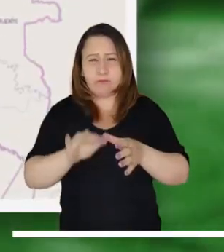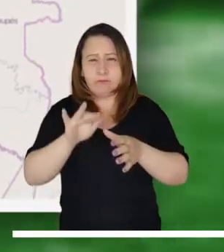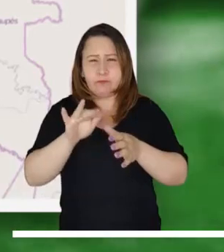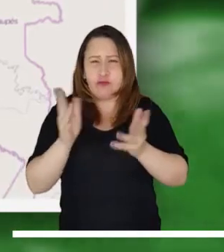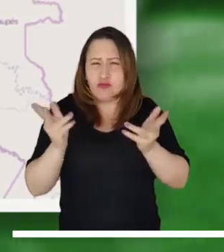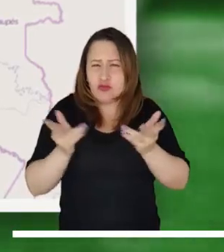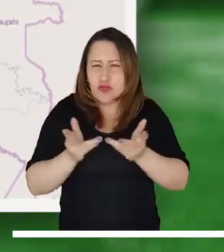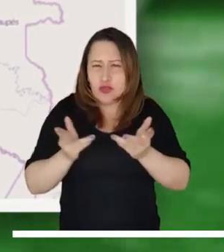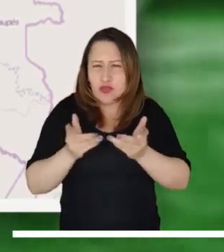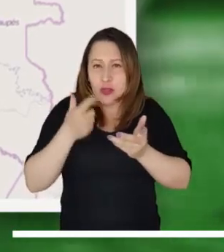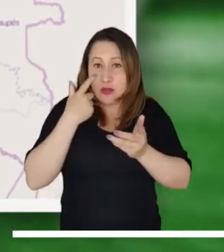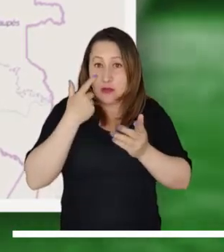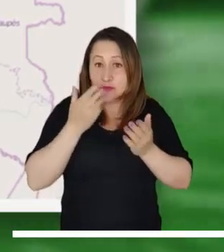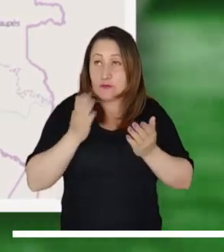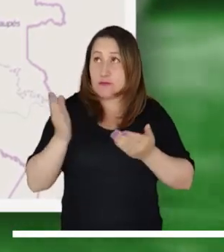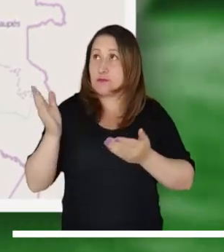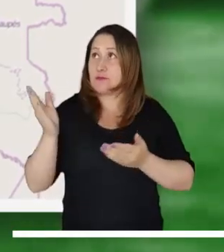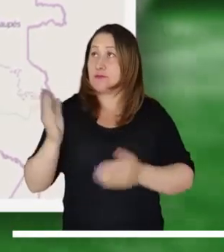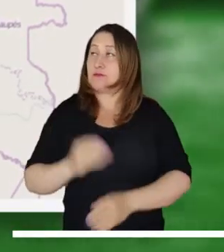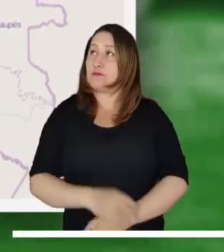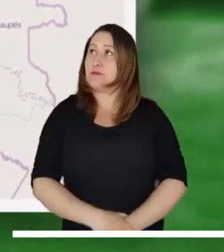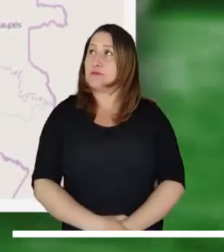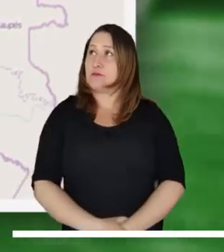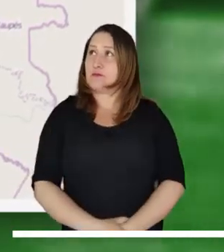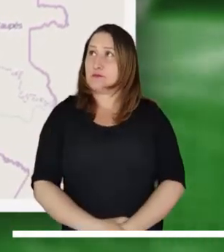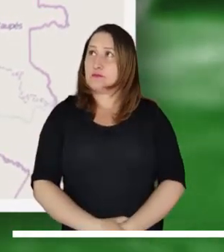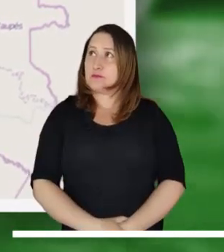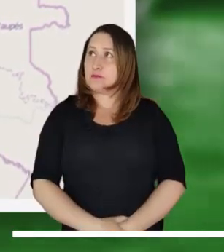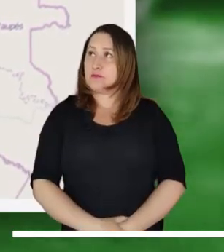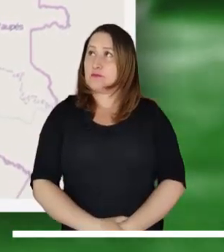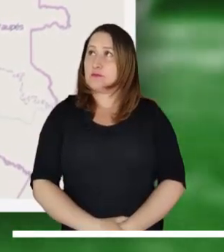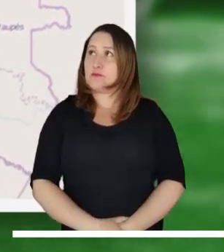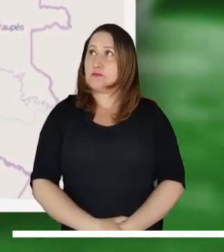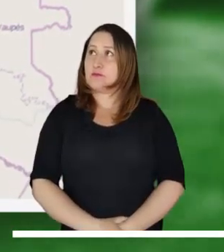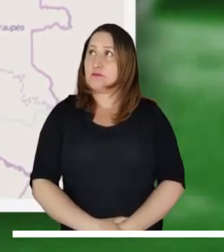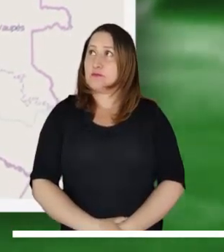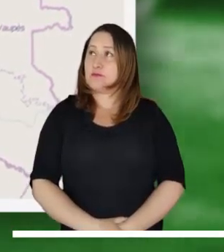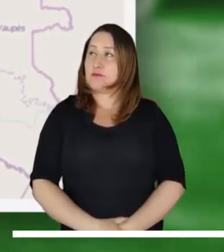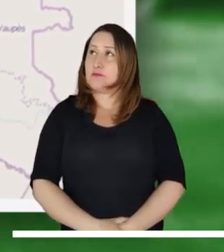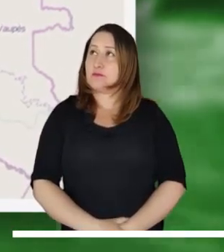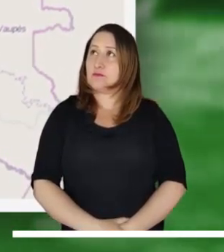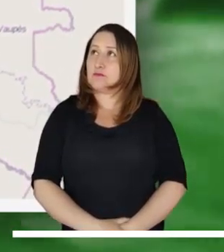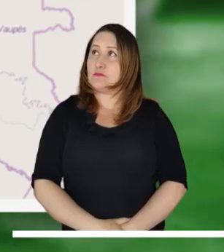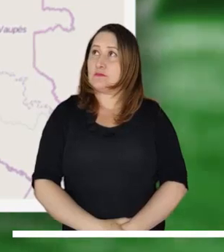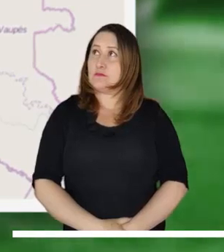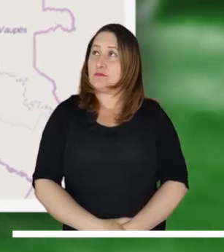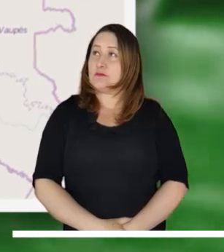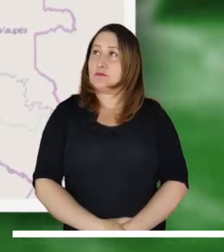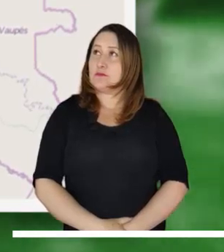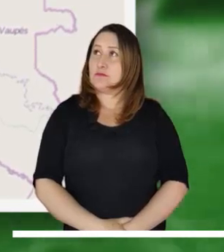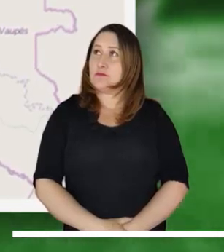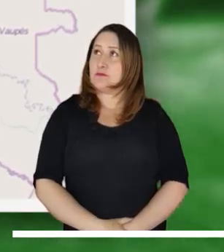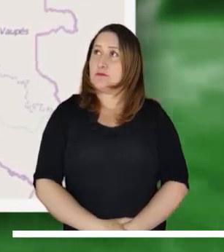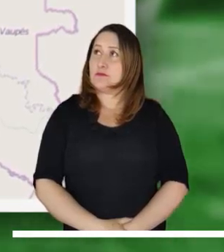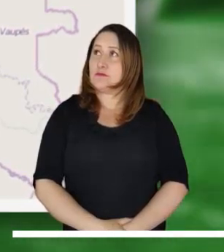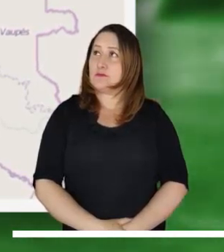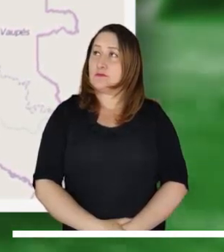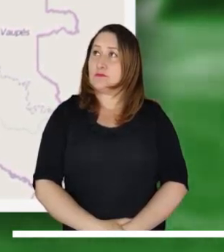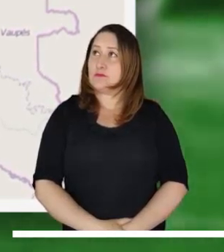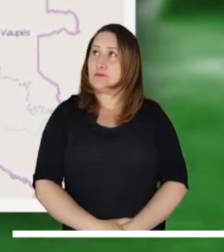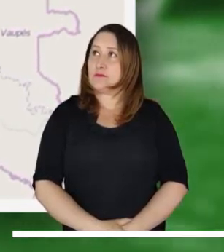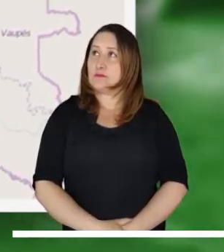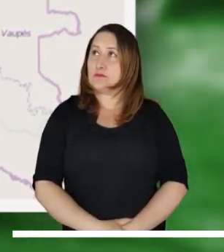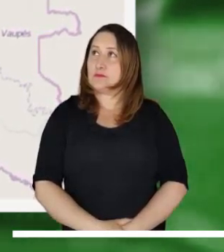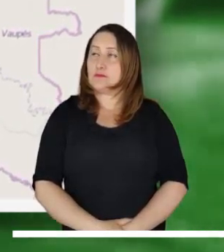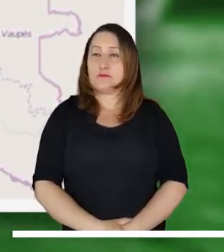Alerta roja por crecientes en la quebrada Piñalera, afluente del río Upía, lo que causó pérdida de la banca vial entre